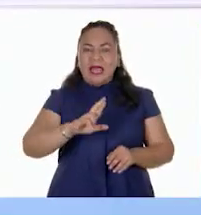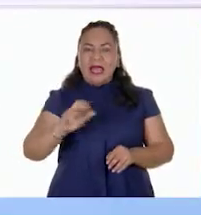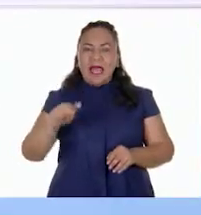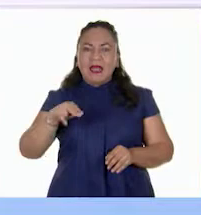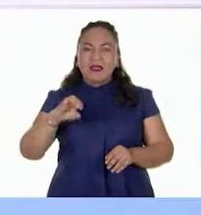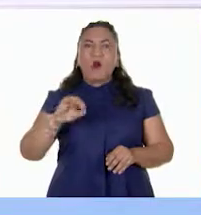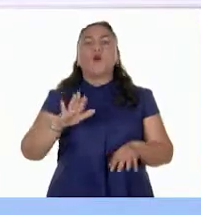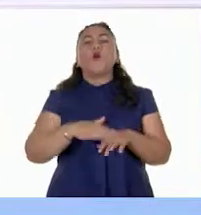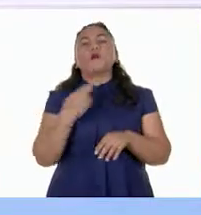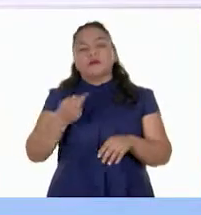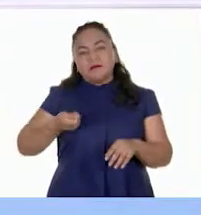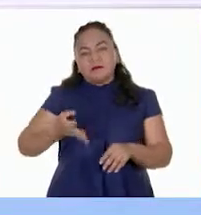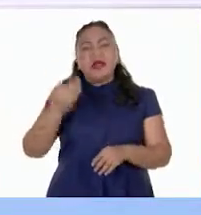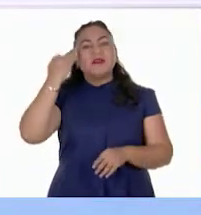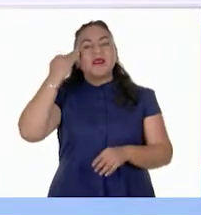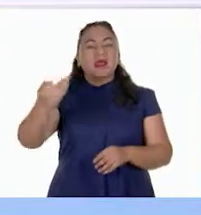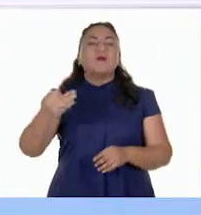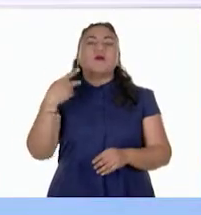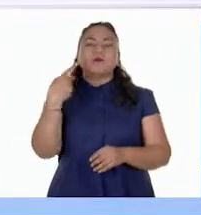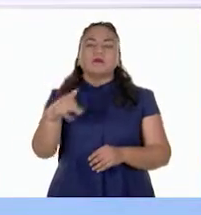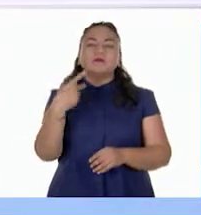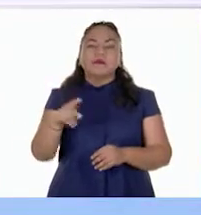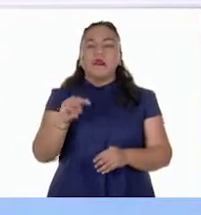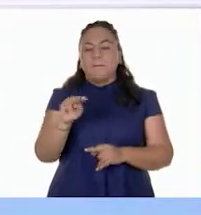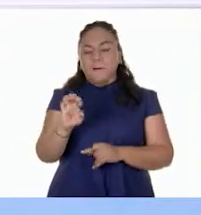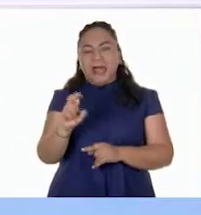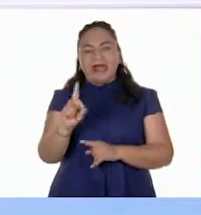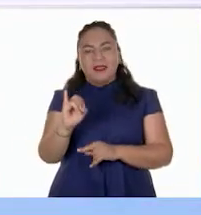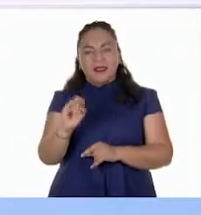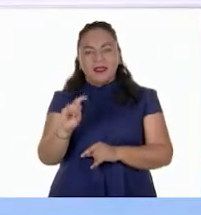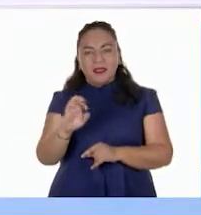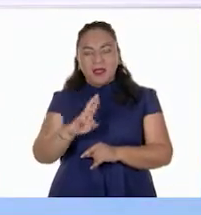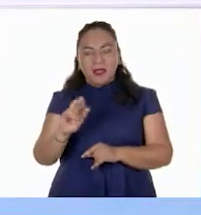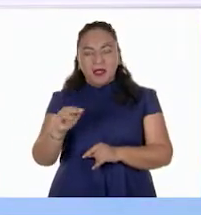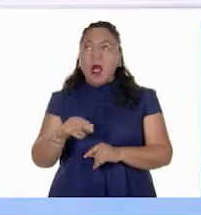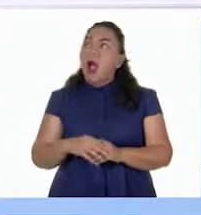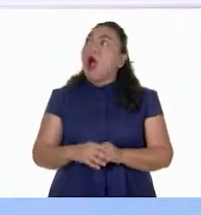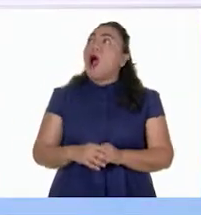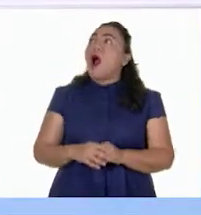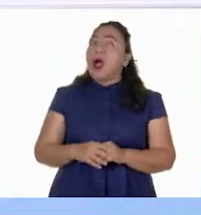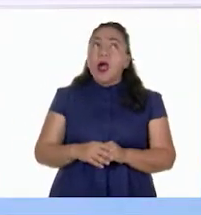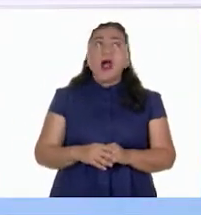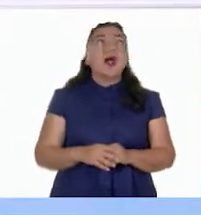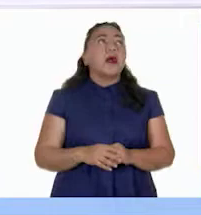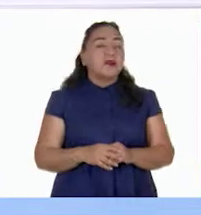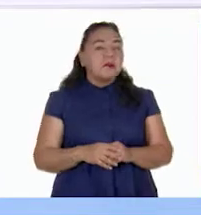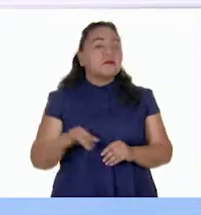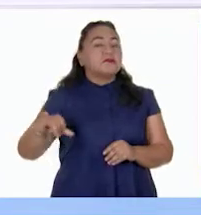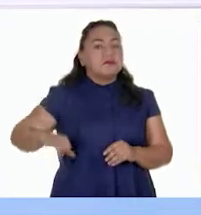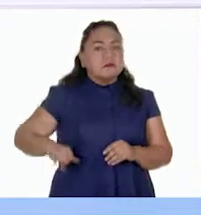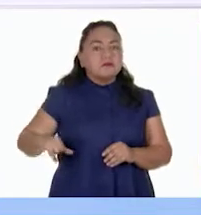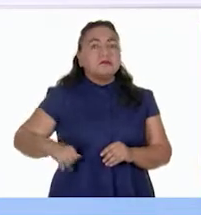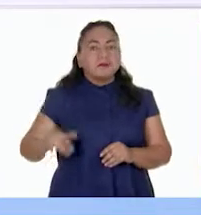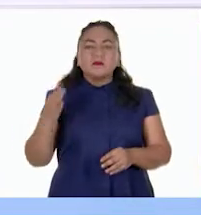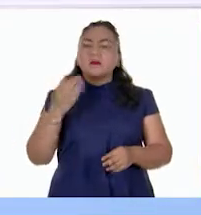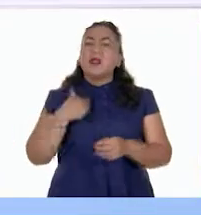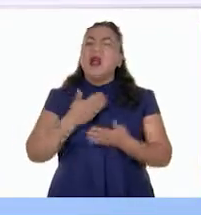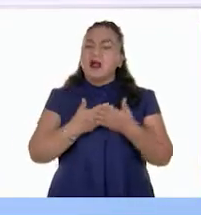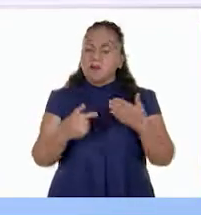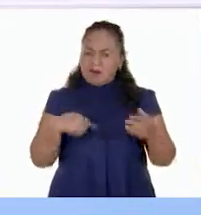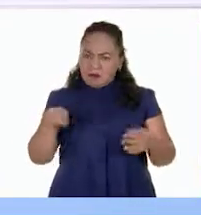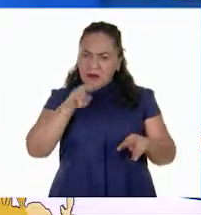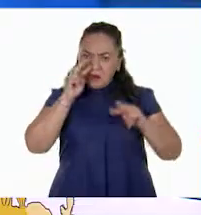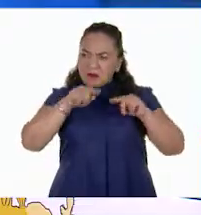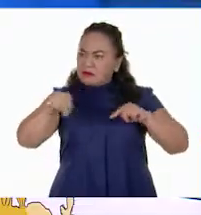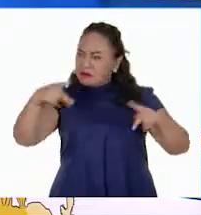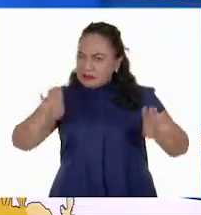¡Guau! ¡Qué interesante! Pero hasta el momento hemos analizado las condiciones físicas. y la cultura, ¿qué?